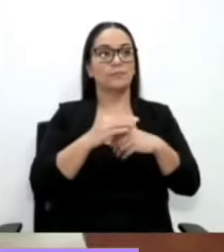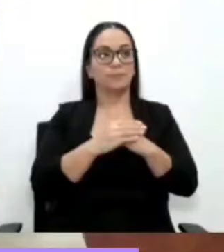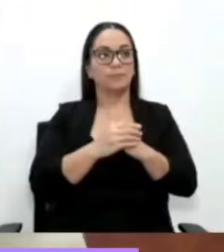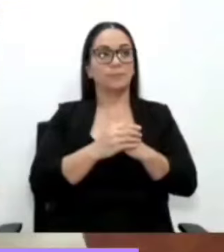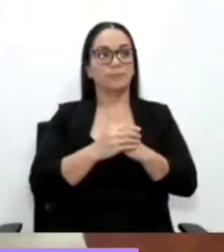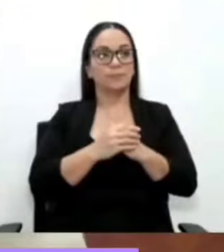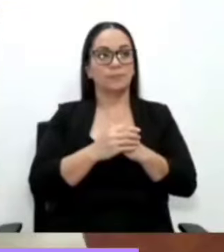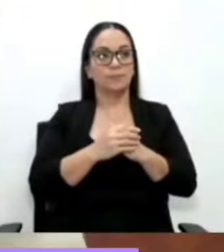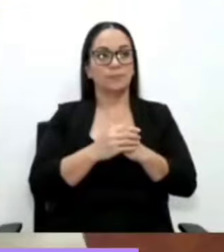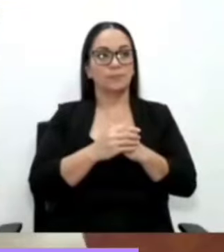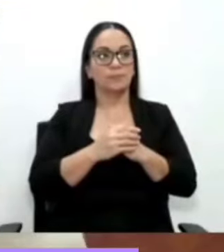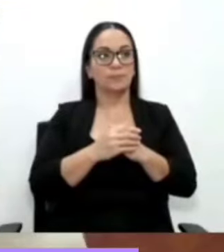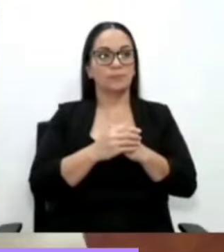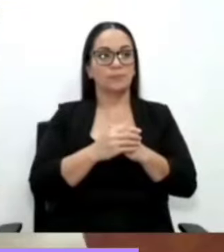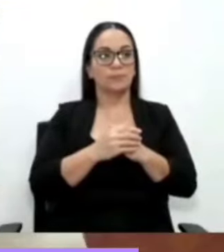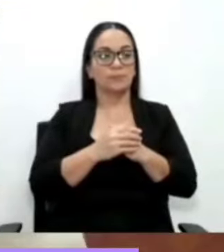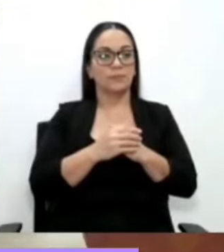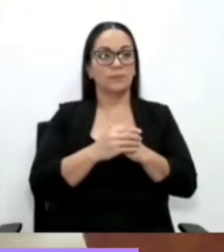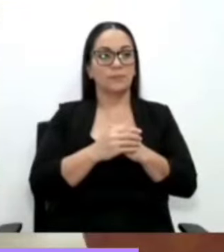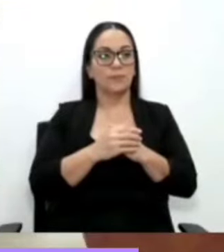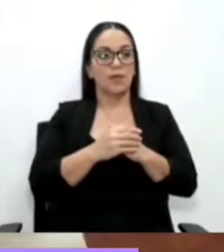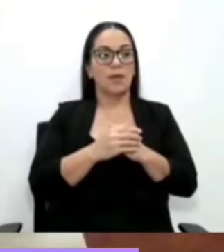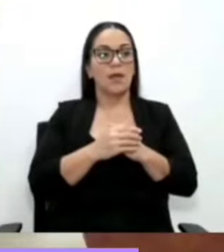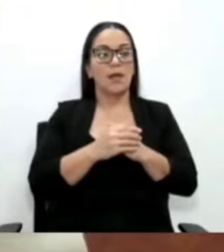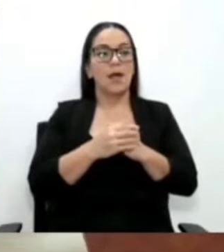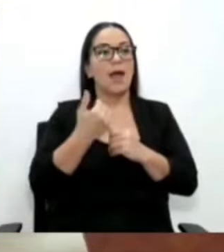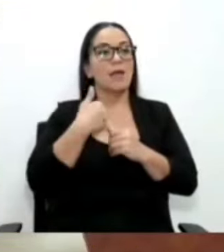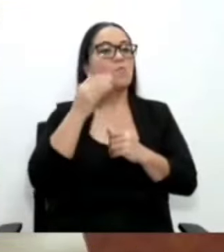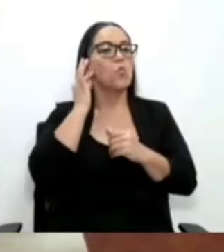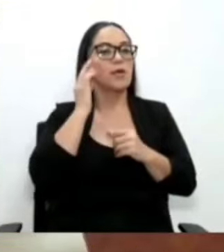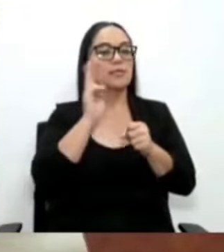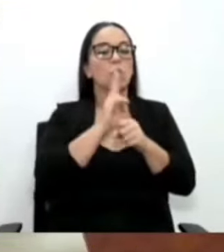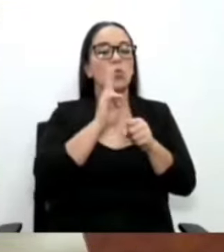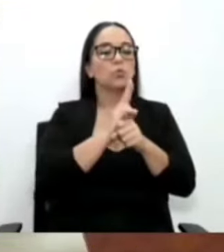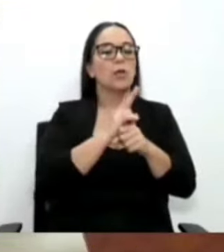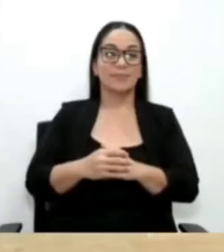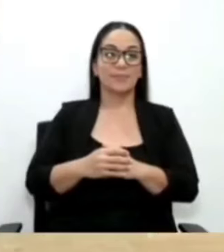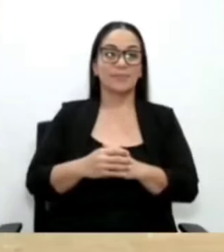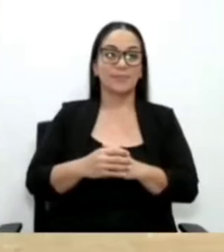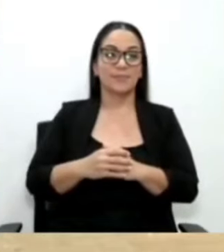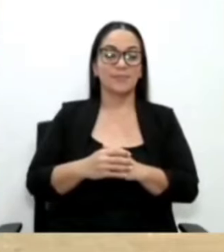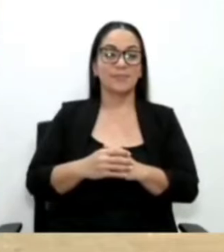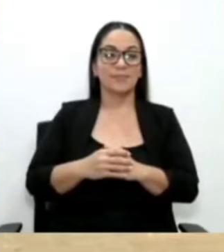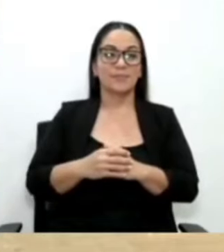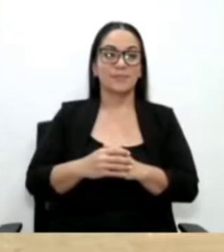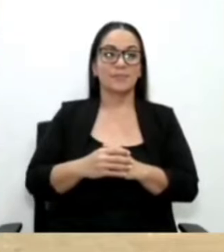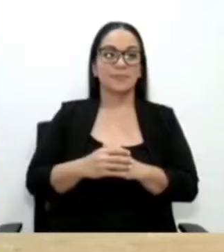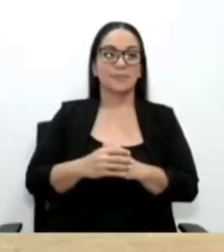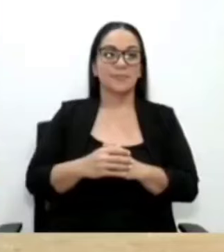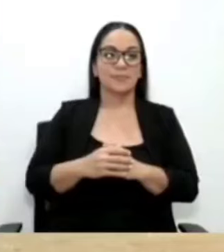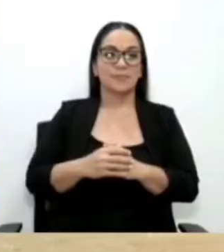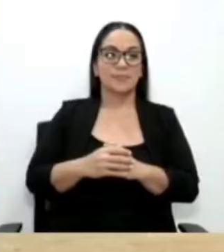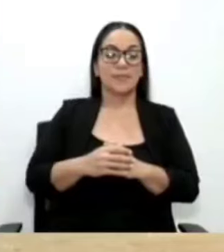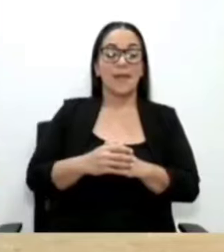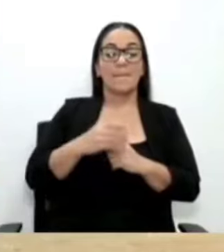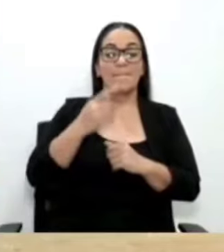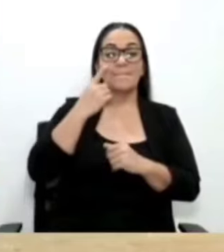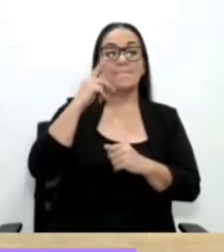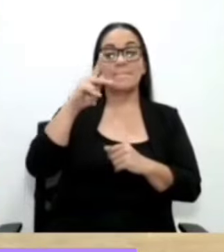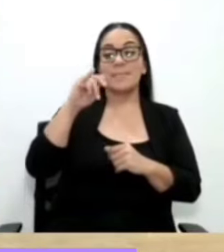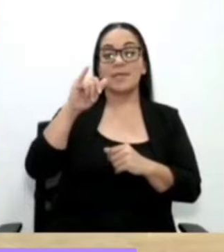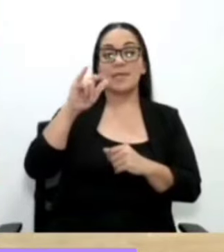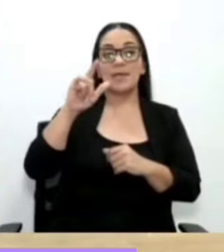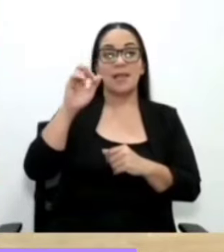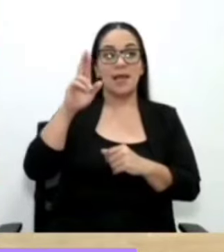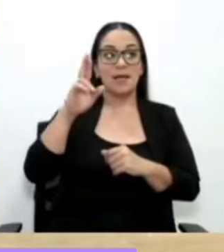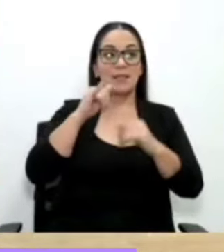utilitaria, cuando me conviene lo identifico, cuando no callo. Cuando doña Pilar denunció, lo que